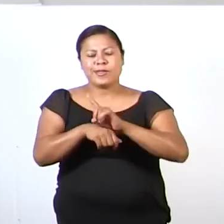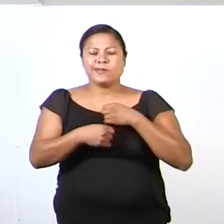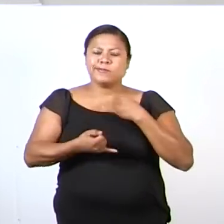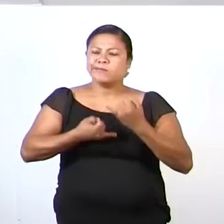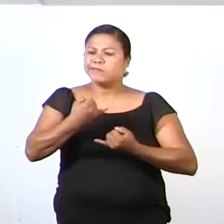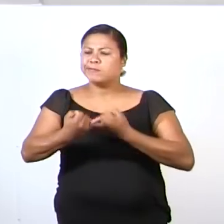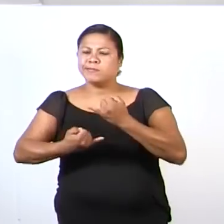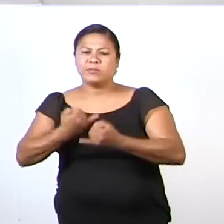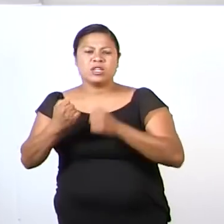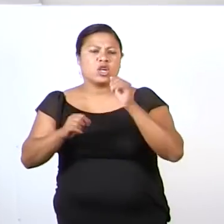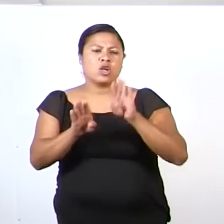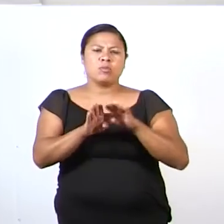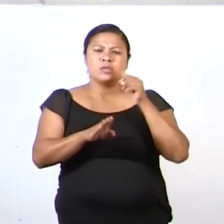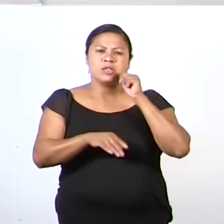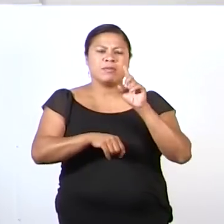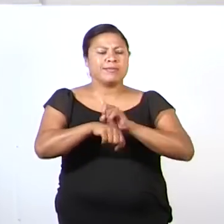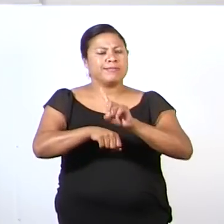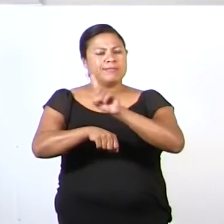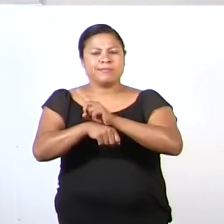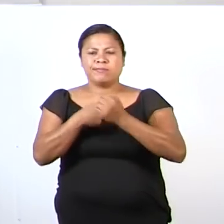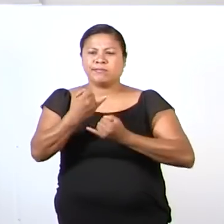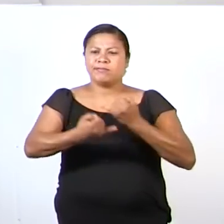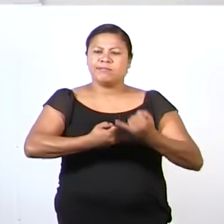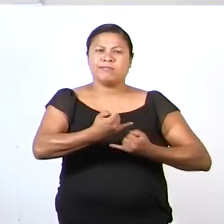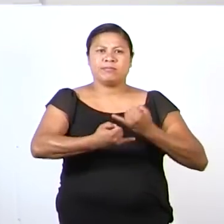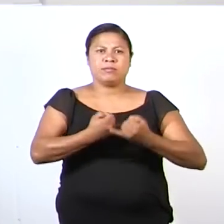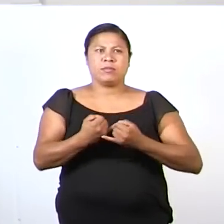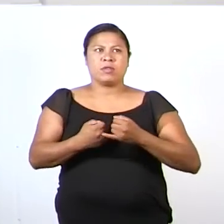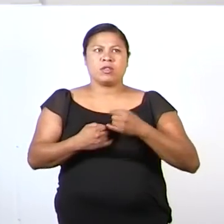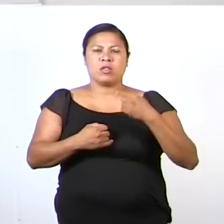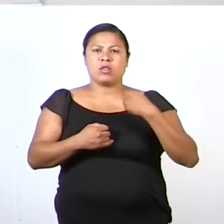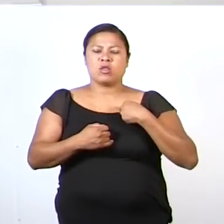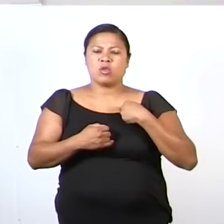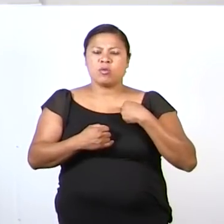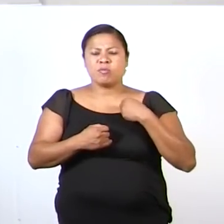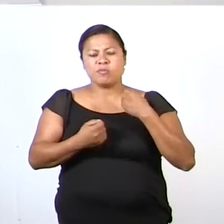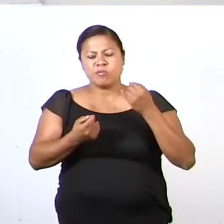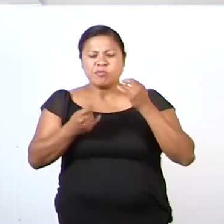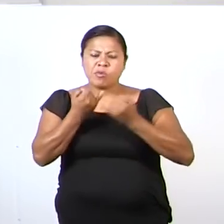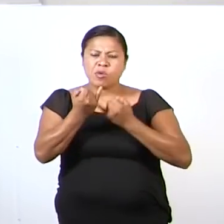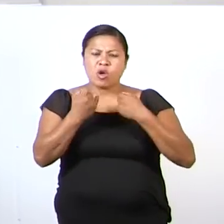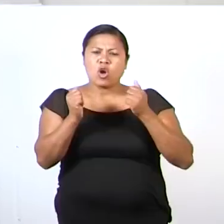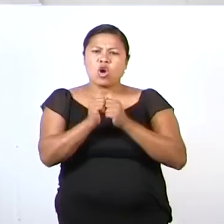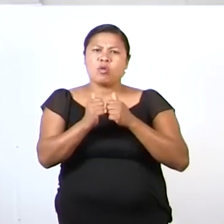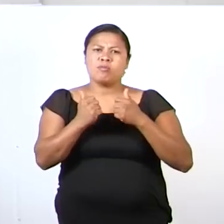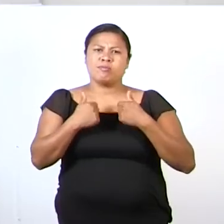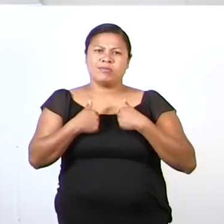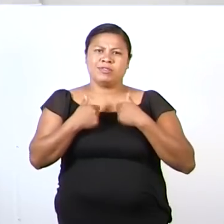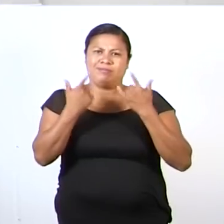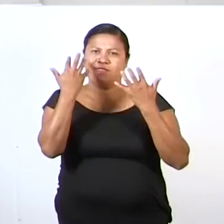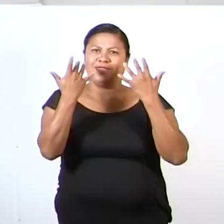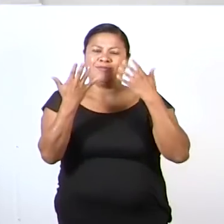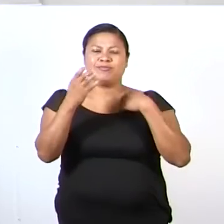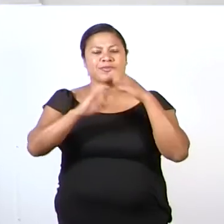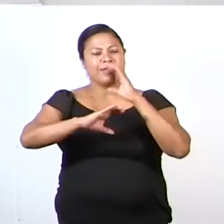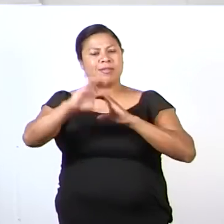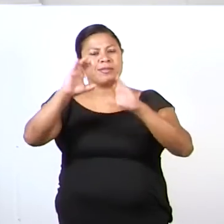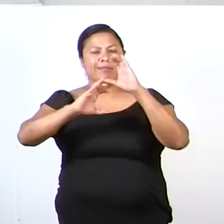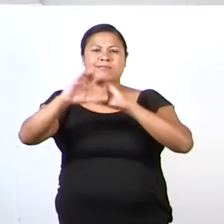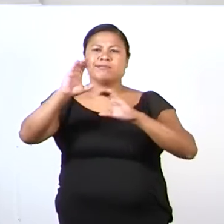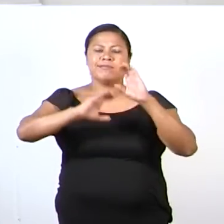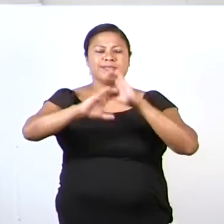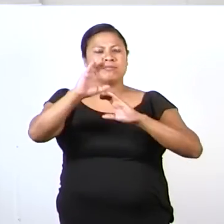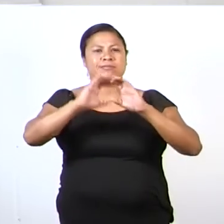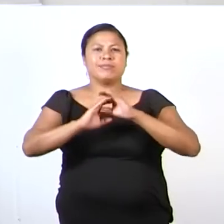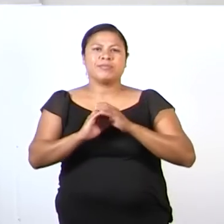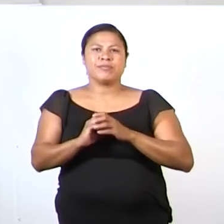en el parque como todos los días. Y me puse a jugar con mis manos, cantando una canción que va